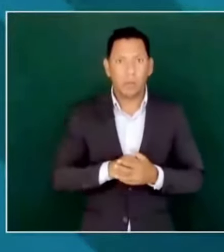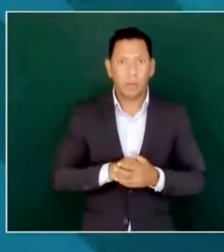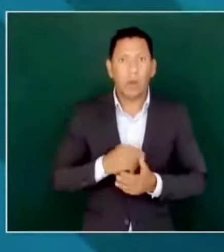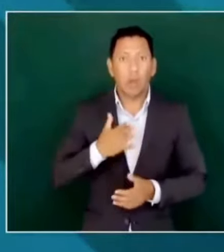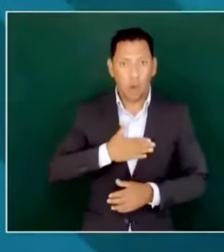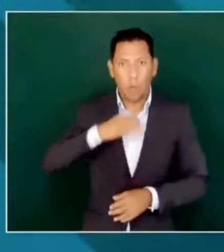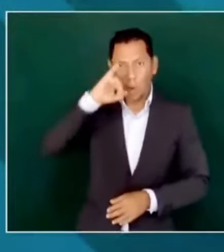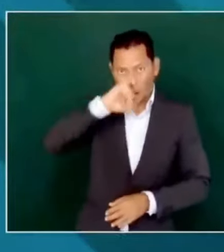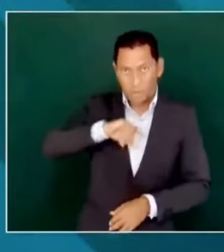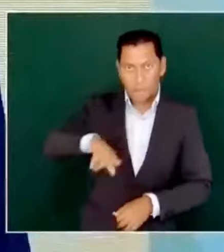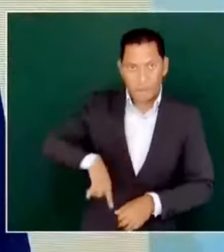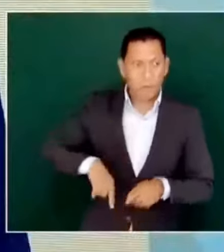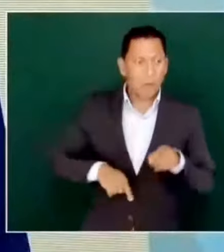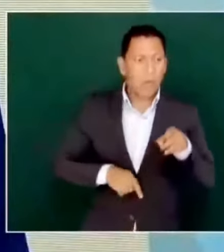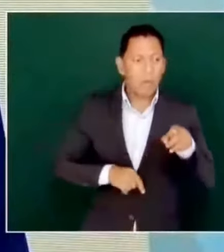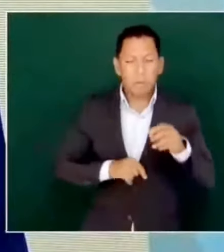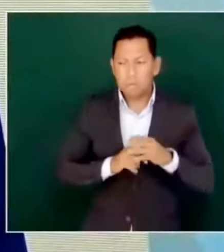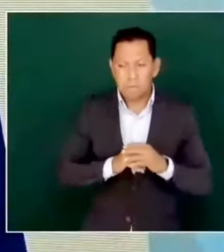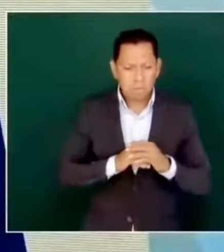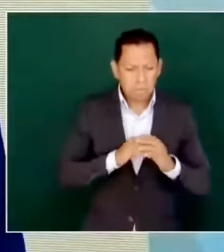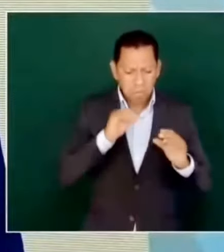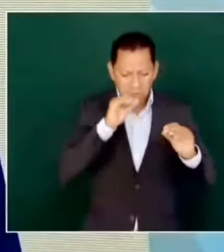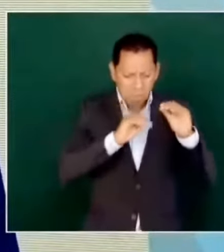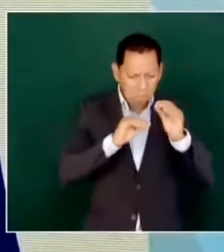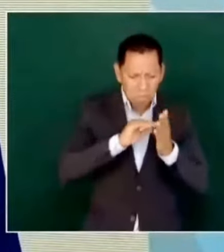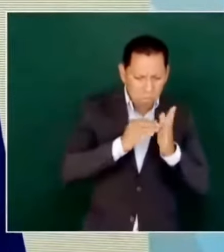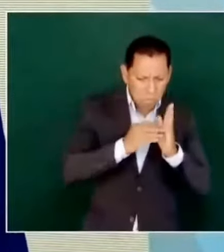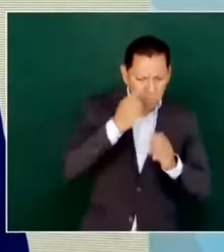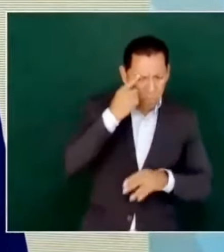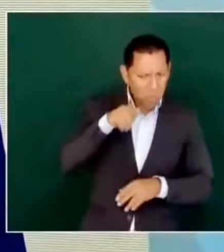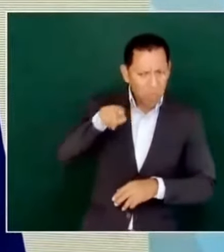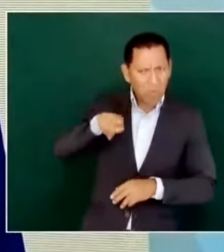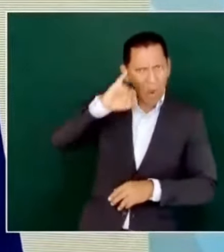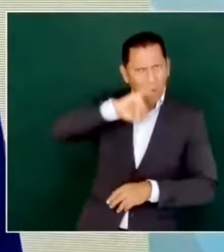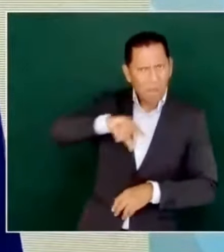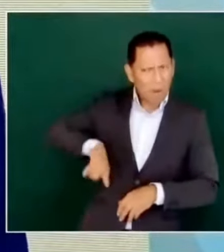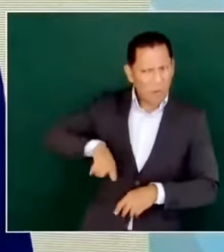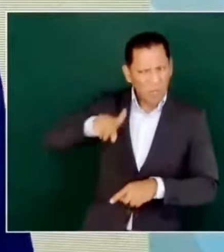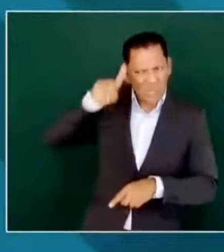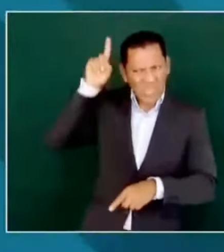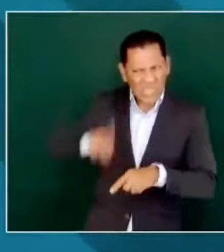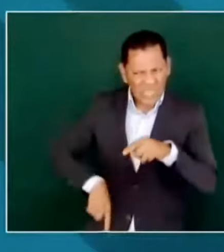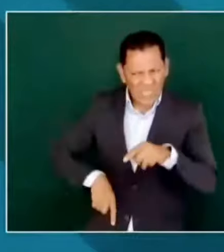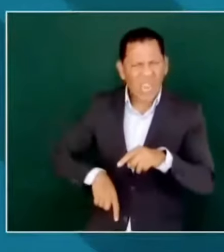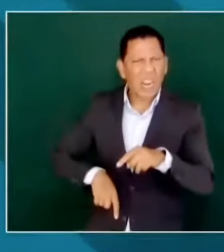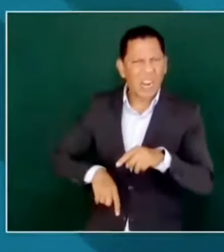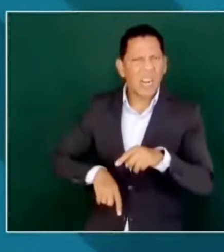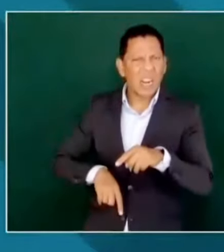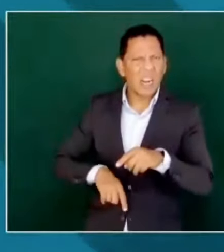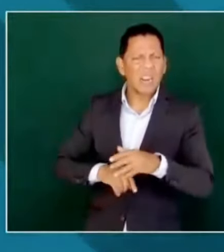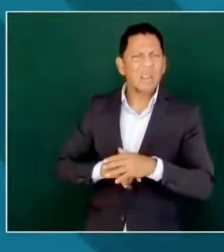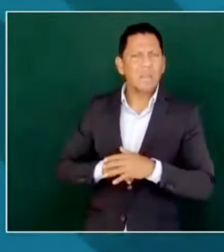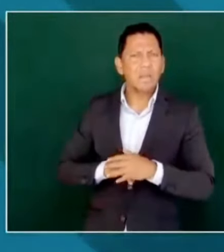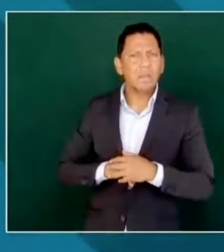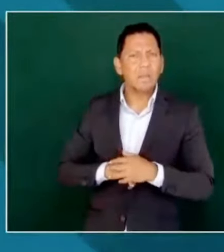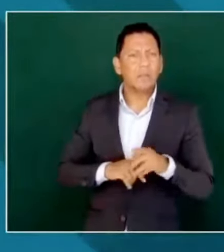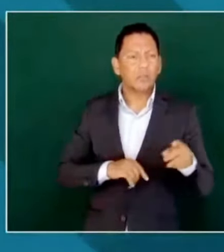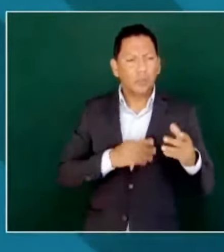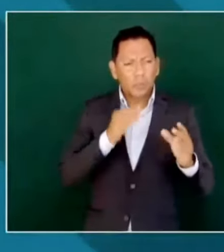para desaforarme como jefe de gobierno, quitarme de jefe de gobierno,